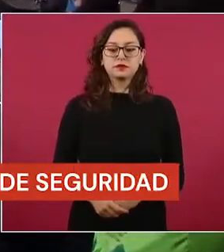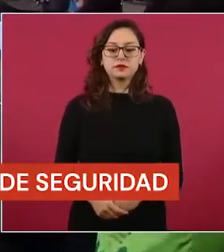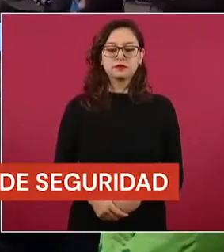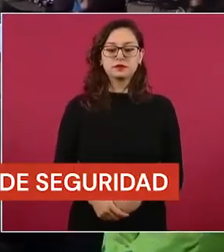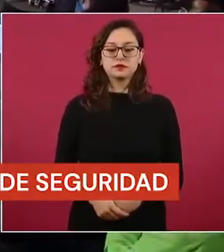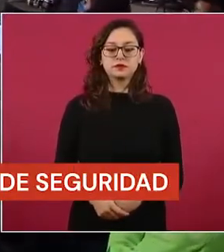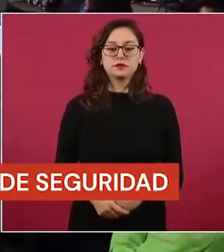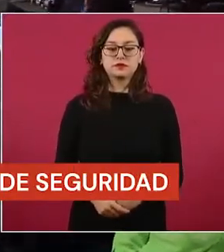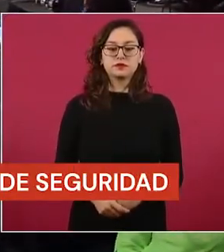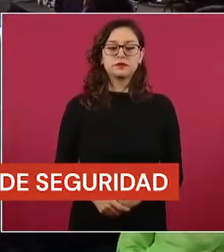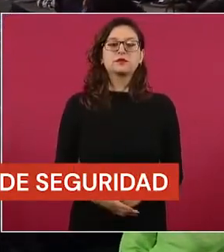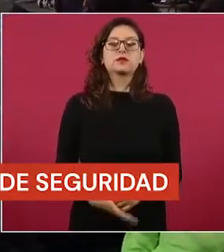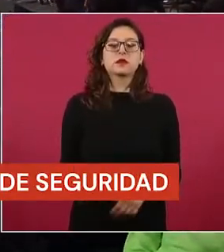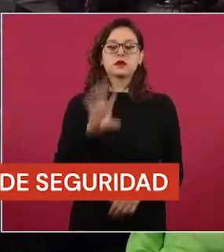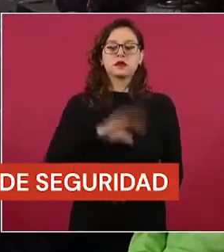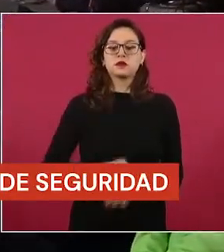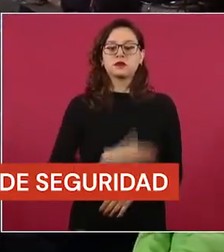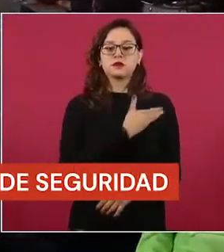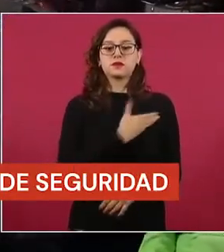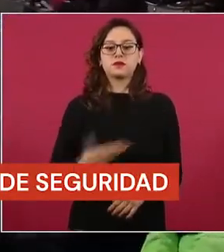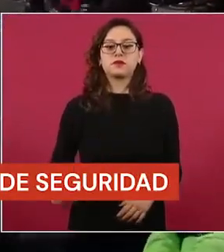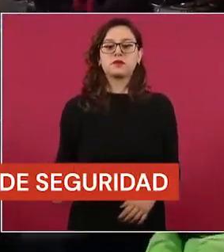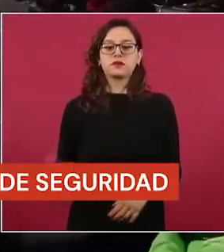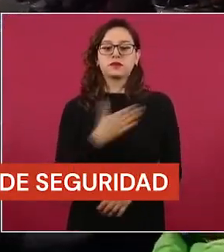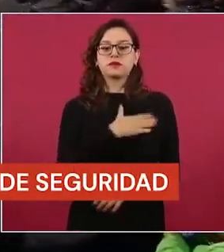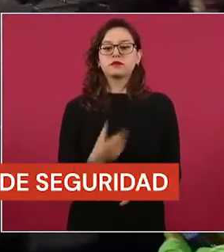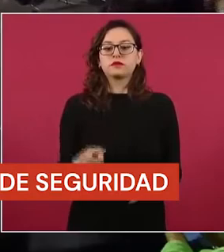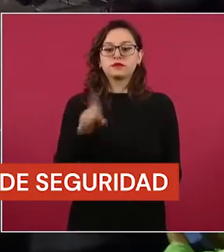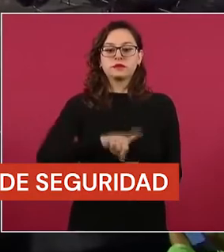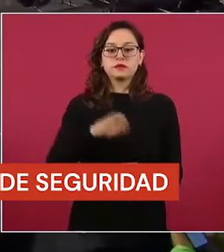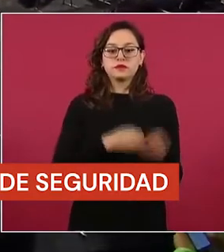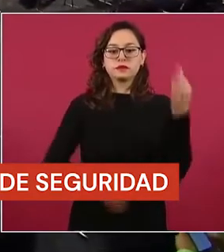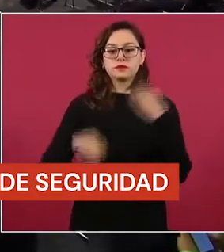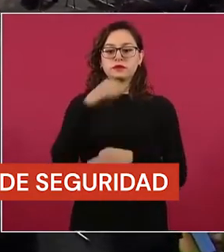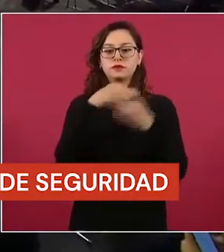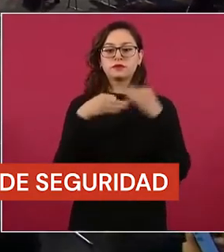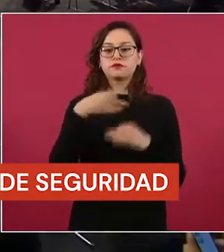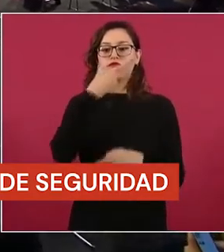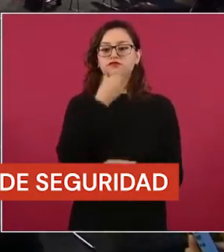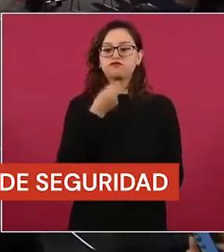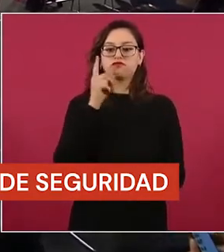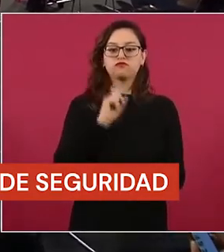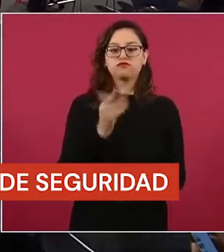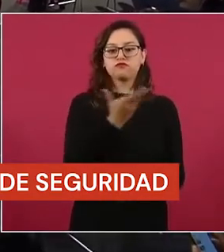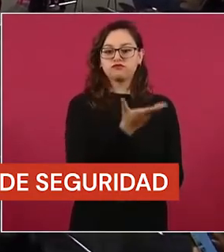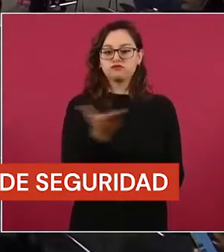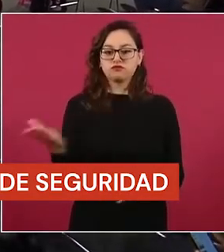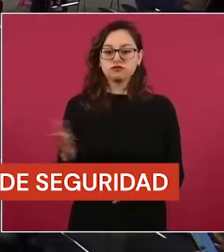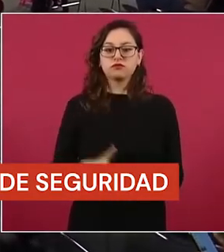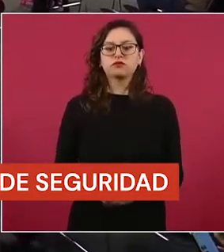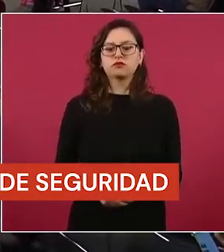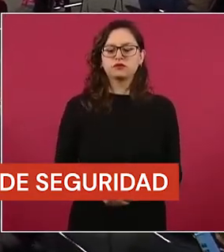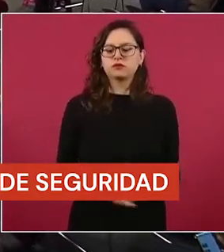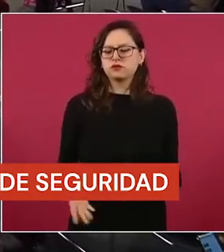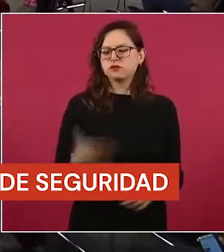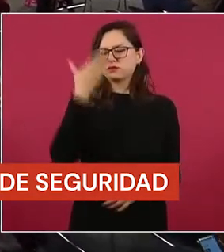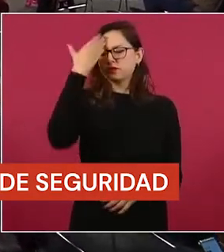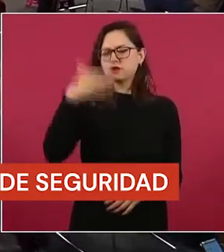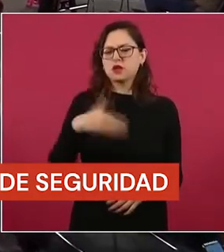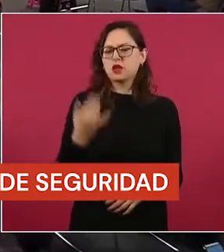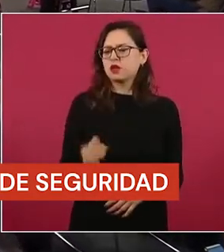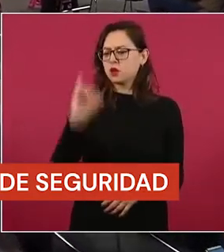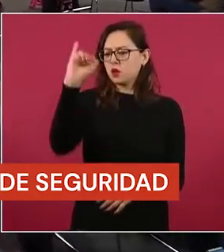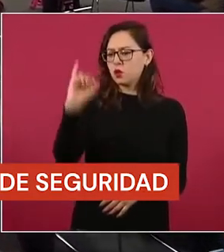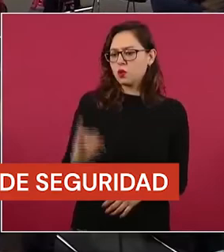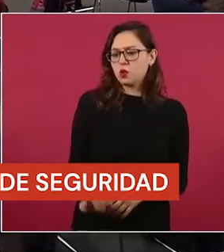Con su permiso, presidente. Buenos días a todas y a todos. Como cada jueves se da cuenta del informe Cero